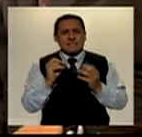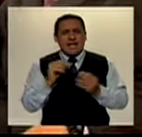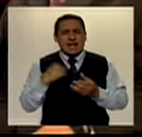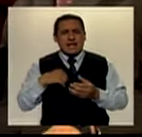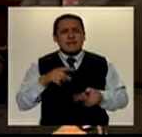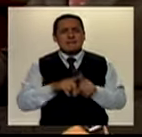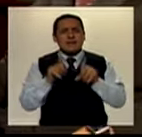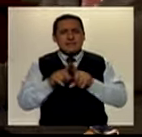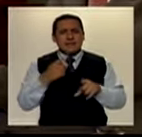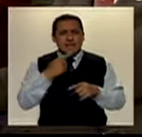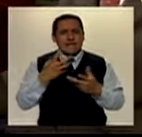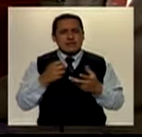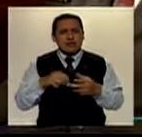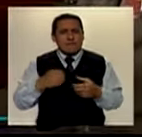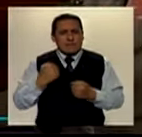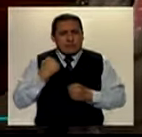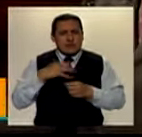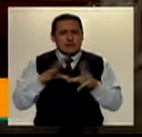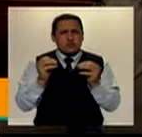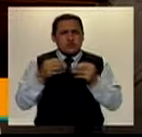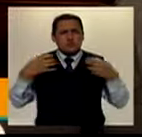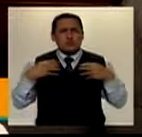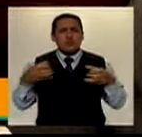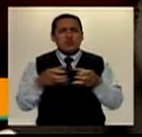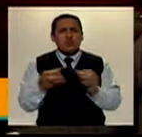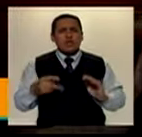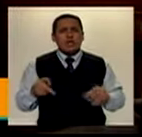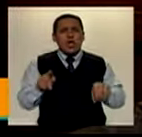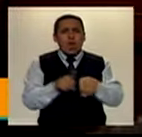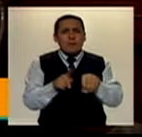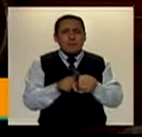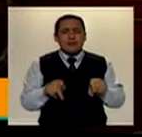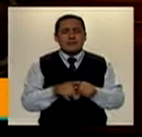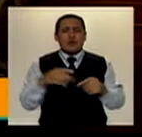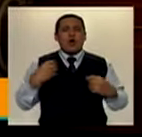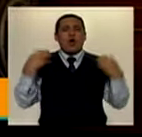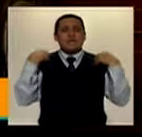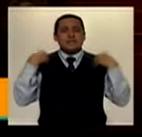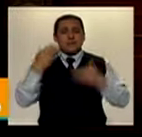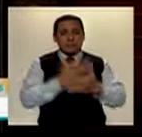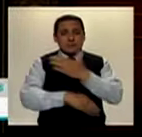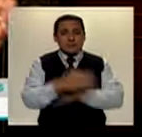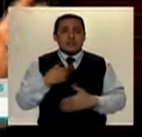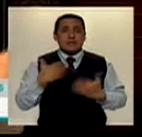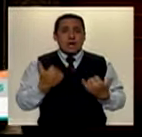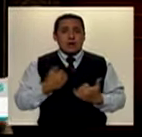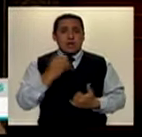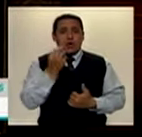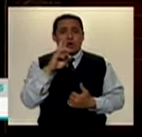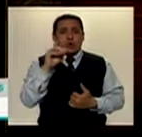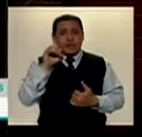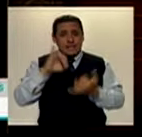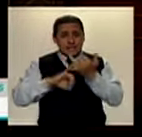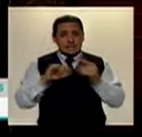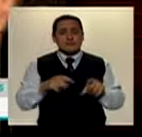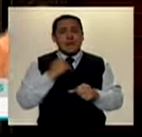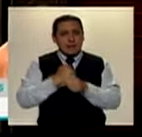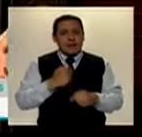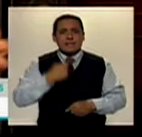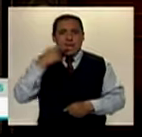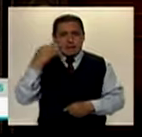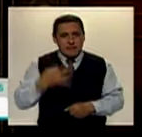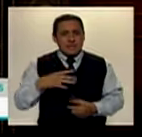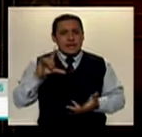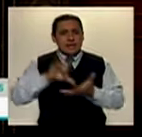tratando de fortalecer sus omapets y nosotros con ellos también y ahora que la Oredis empiece a funcionar de verdad en